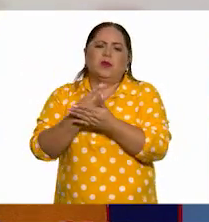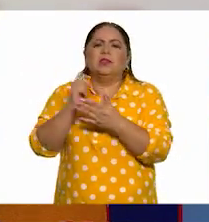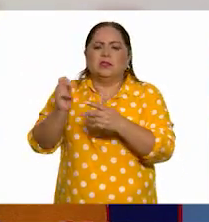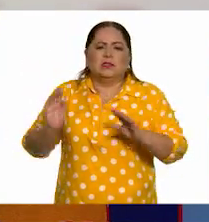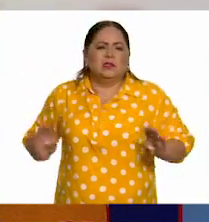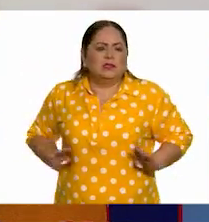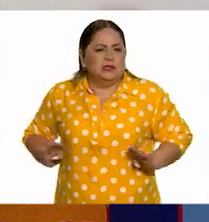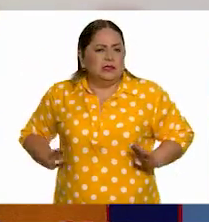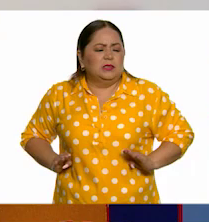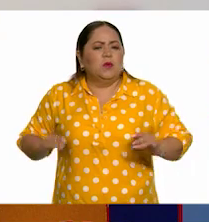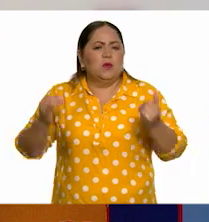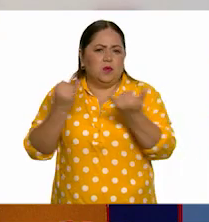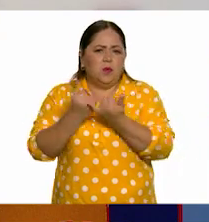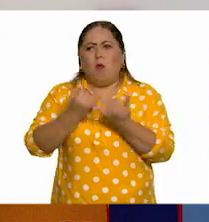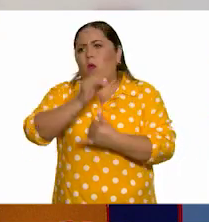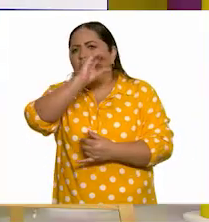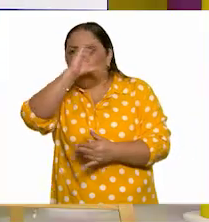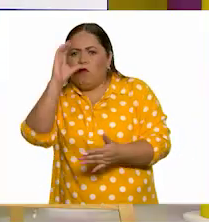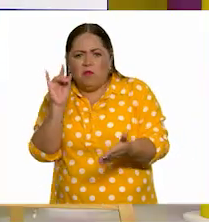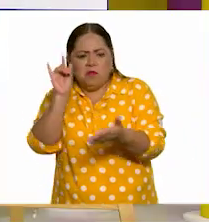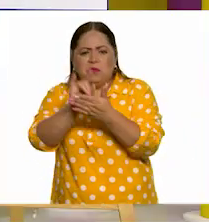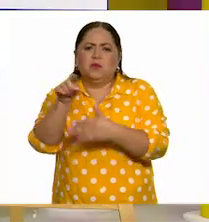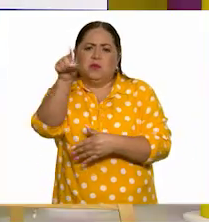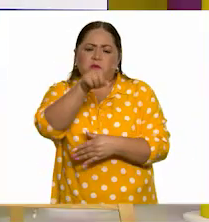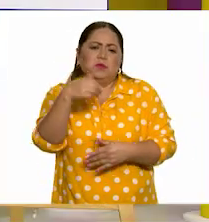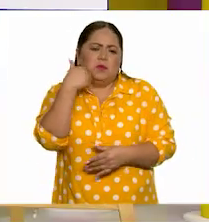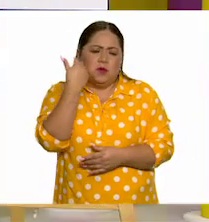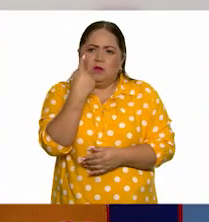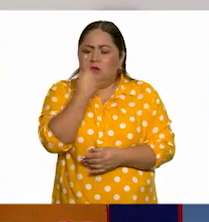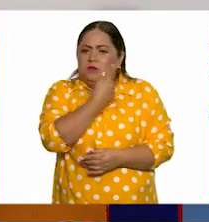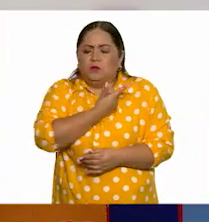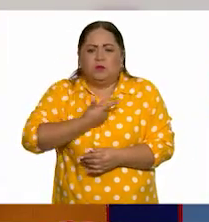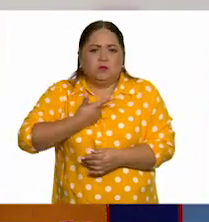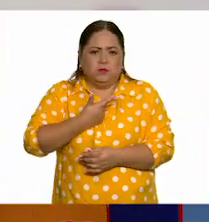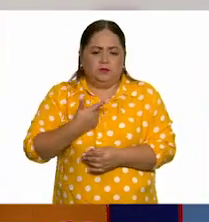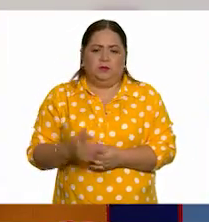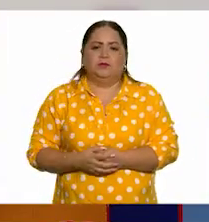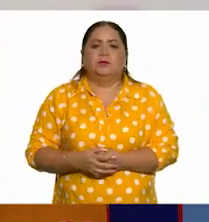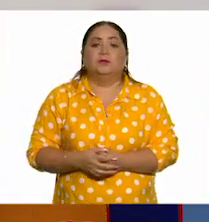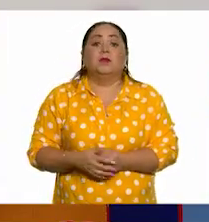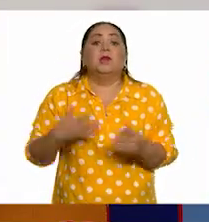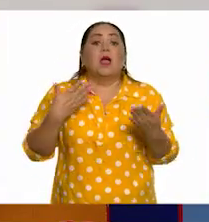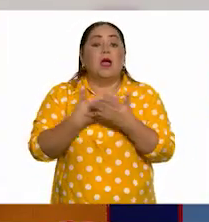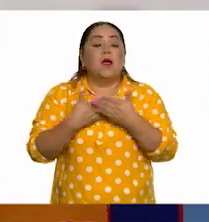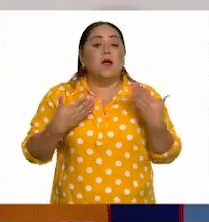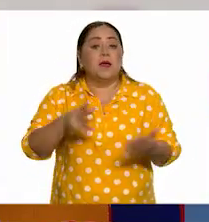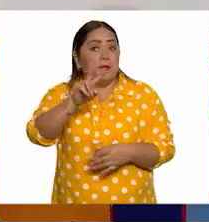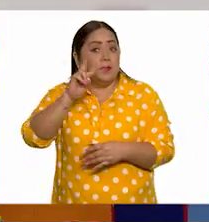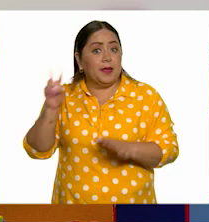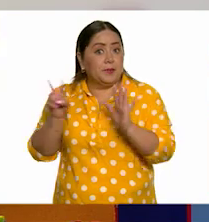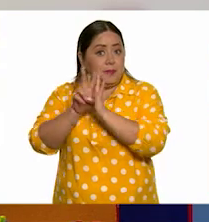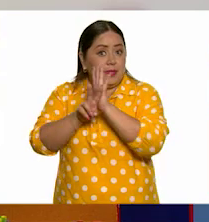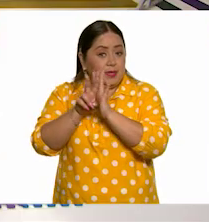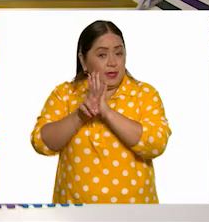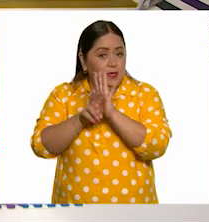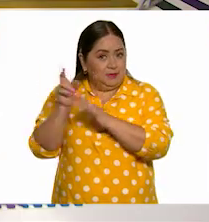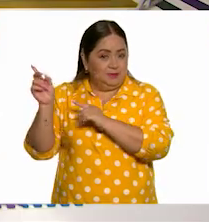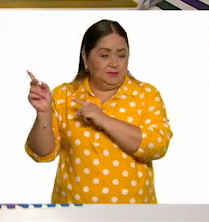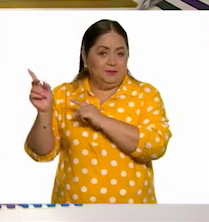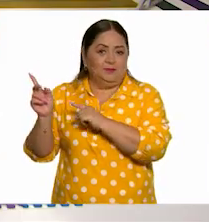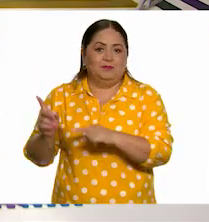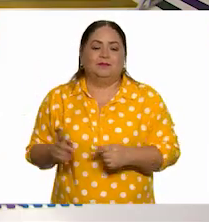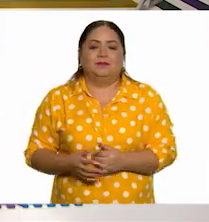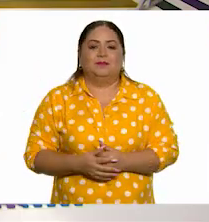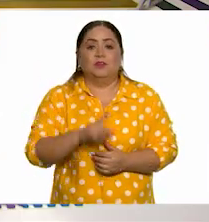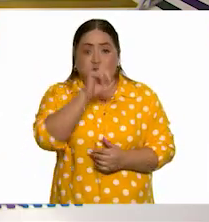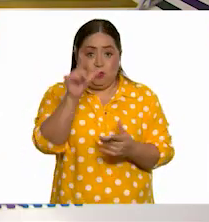características también. Sí, o una foto. Claro. Y lo integramos a nuestra descripción. Ahora vamos a ver el video. Me parece muy bien.